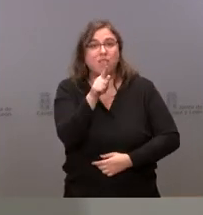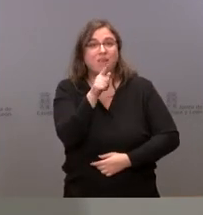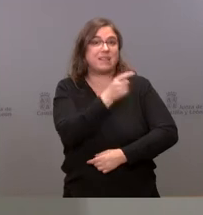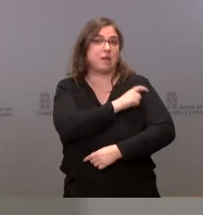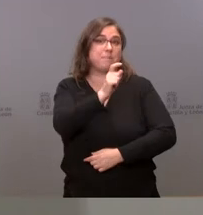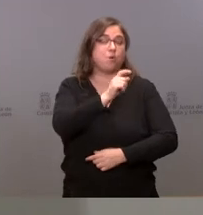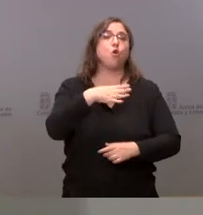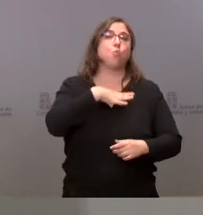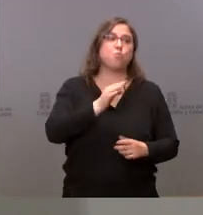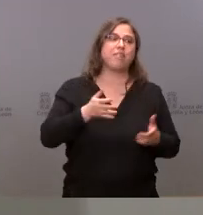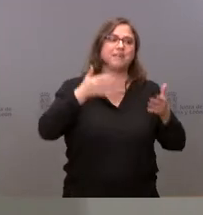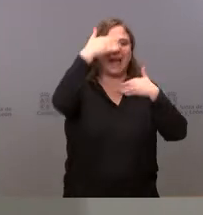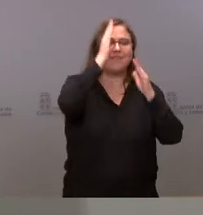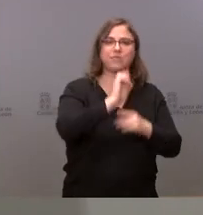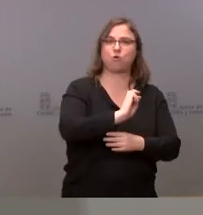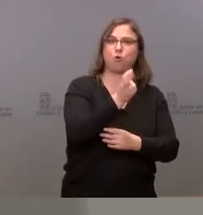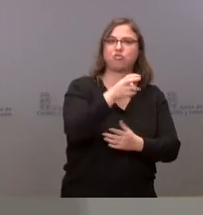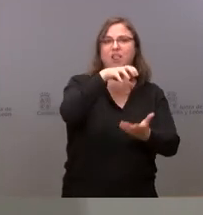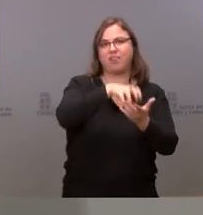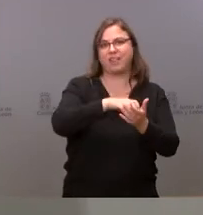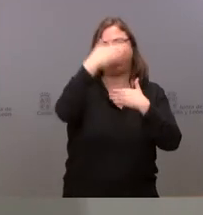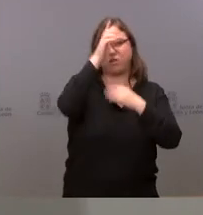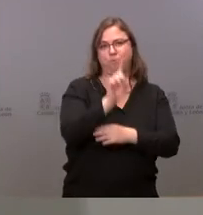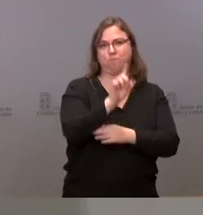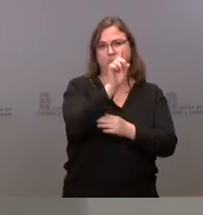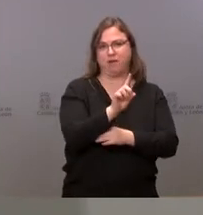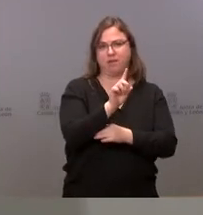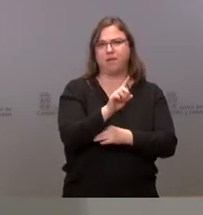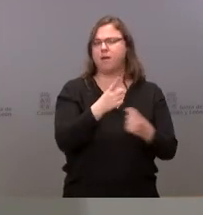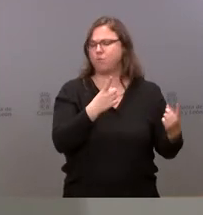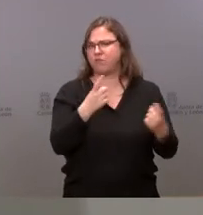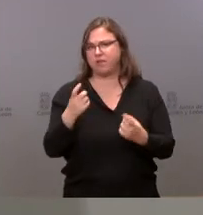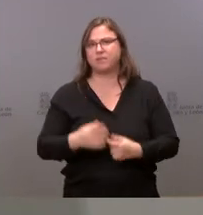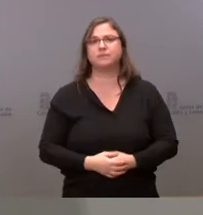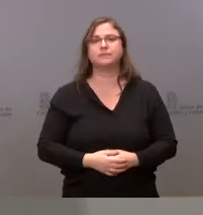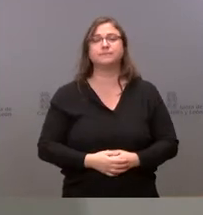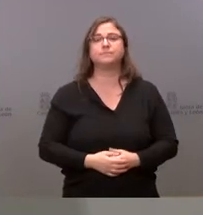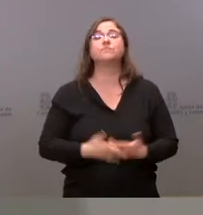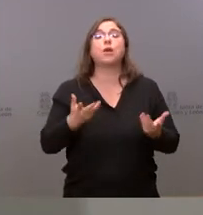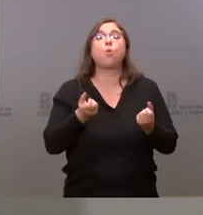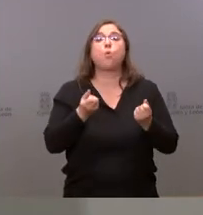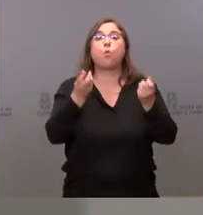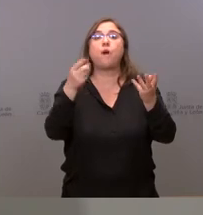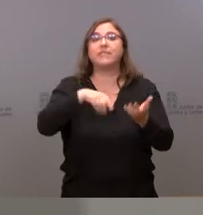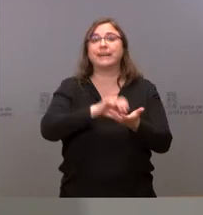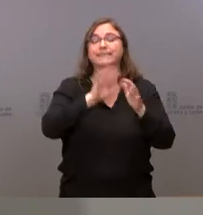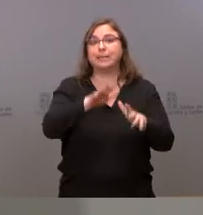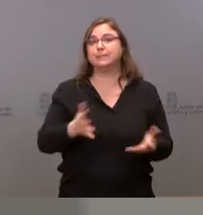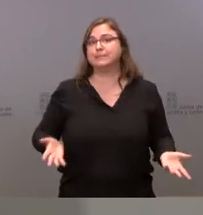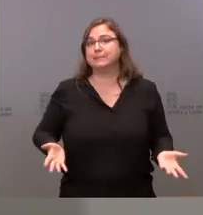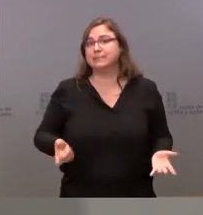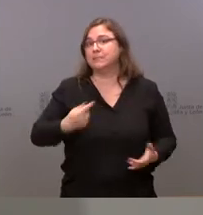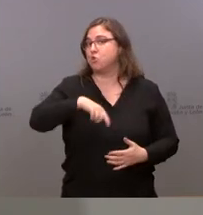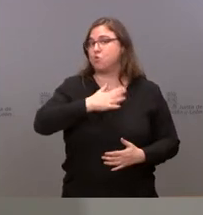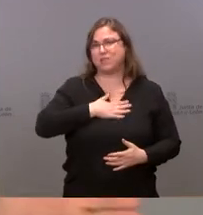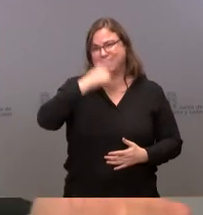vacunas y que podría dar asistencia en los centros de atención primaria que también es muy necesaria ¿a cuántas aspiramos en Castilla y León? pues fíjese la nuestra es